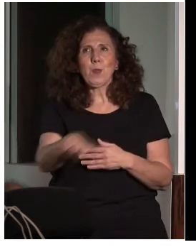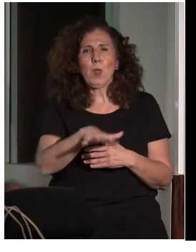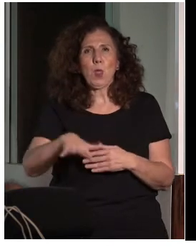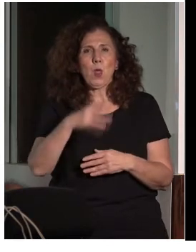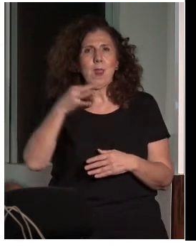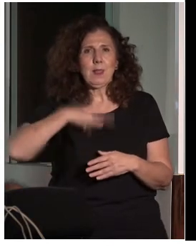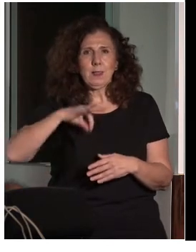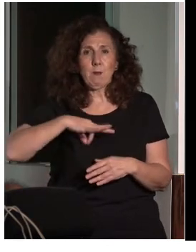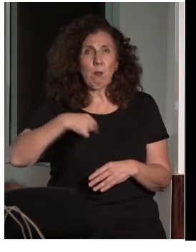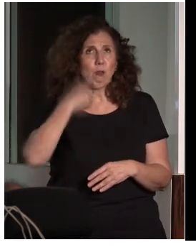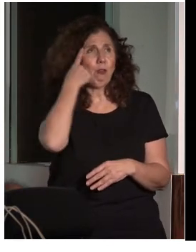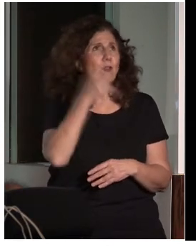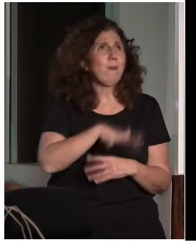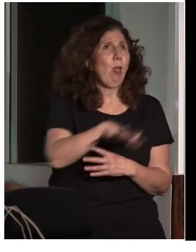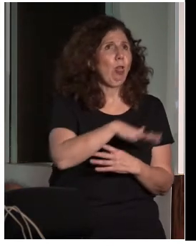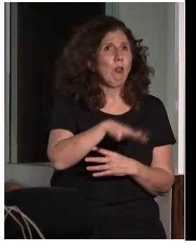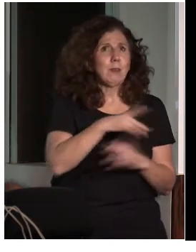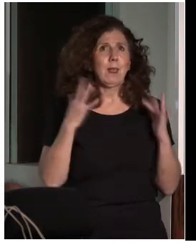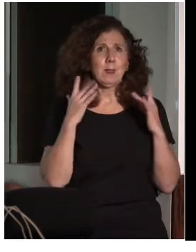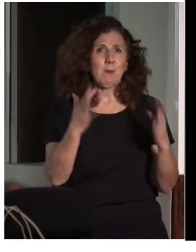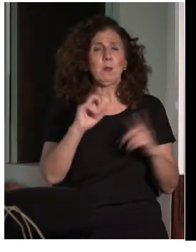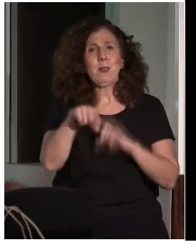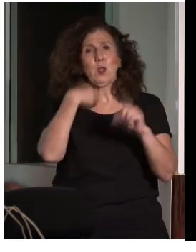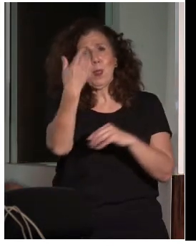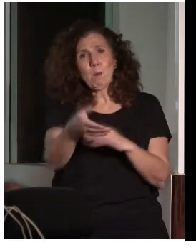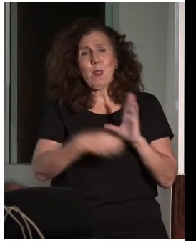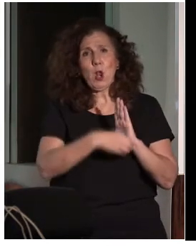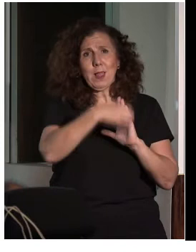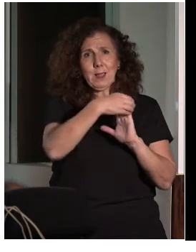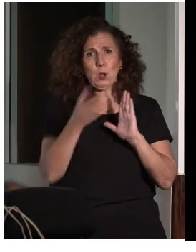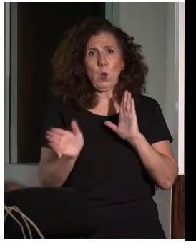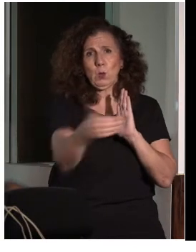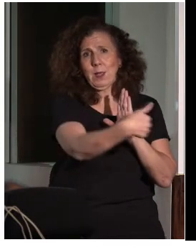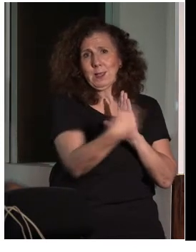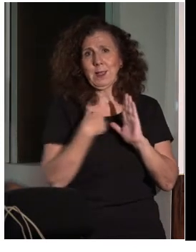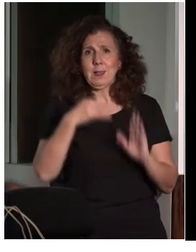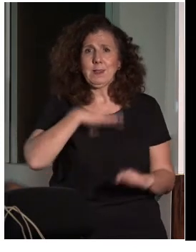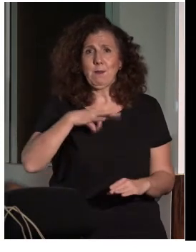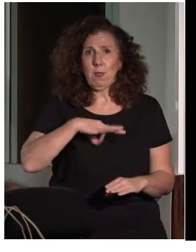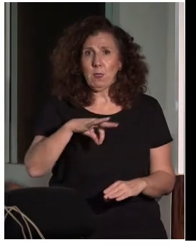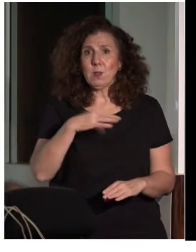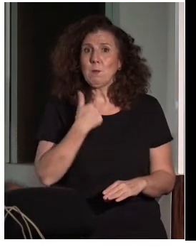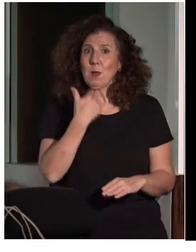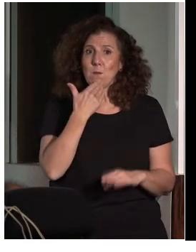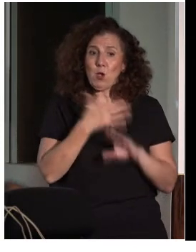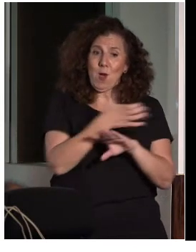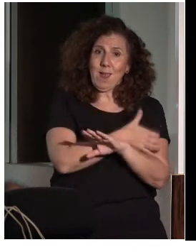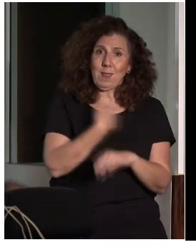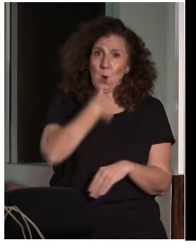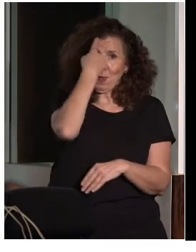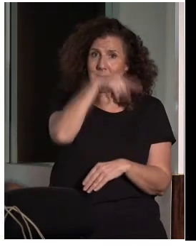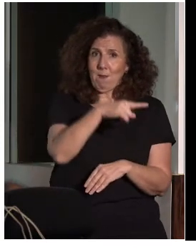aquí en el patio, yo he tenido que preguntar y me han dicho que después de los ascensores están los baños, pues podría haber sido completamente autónoma para poderlos encontrar,